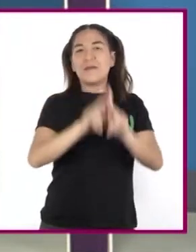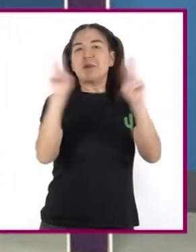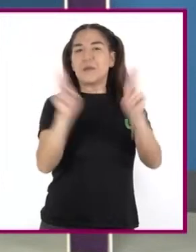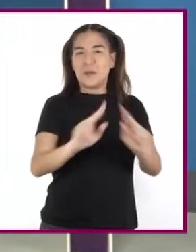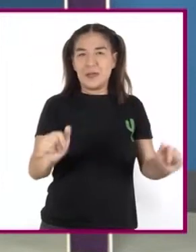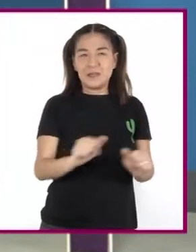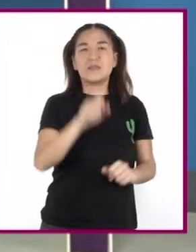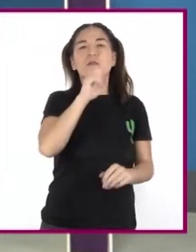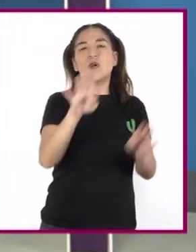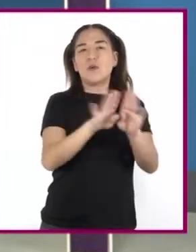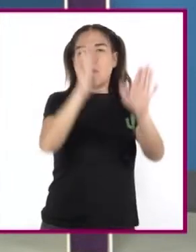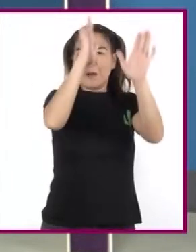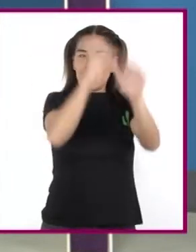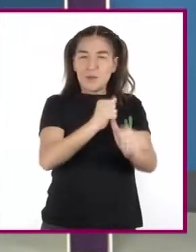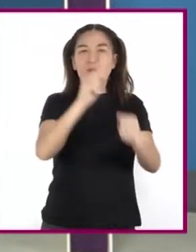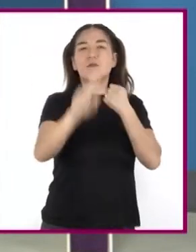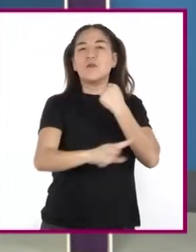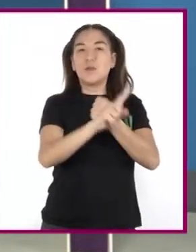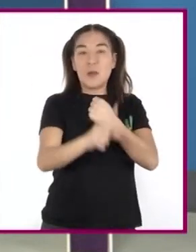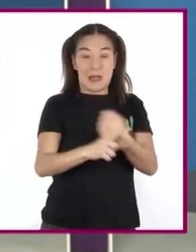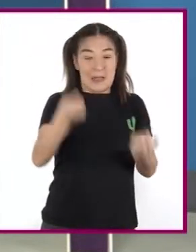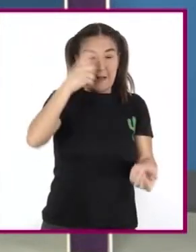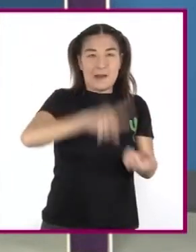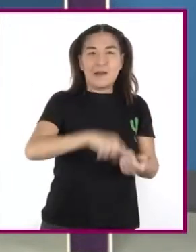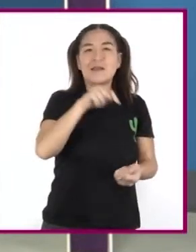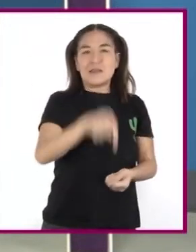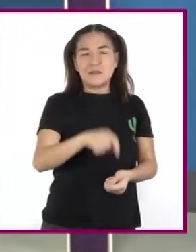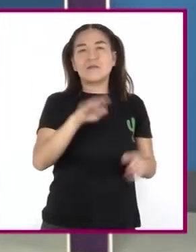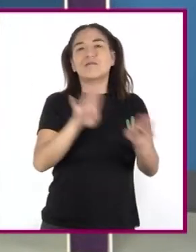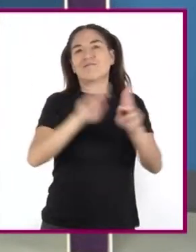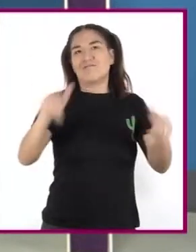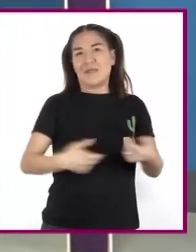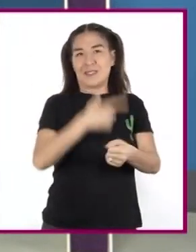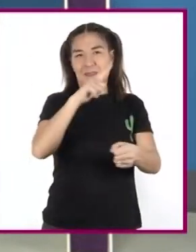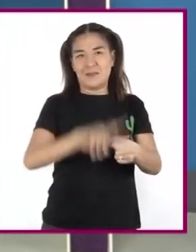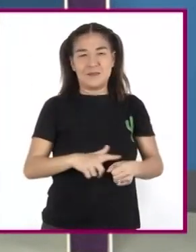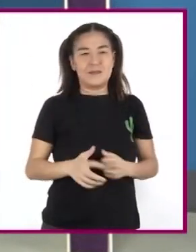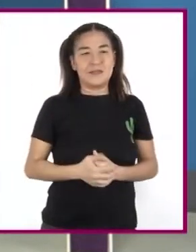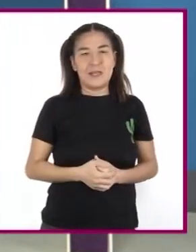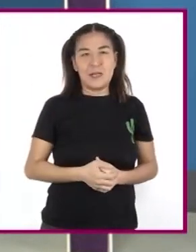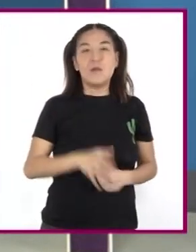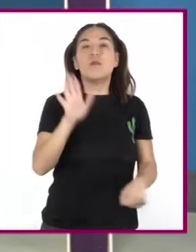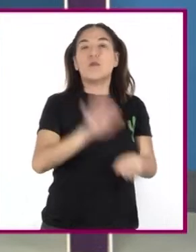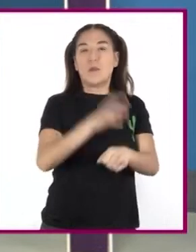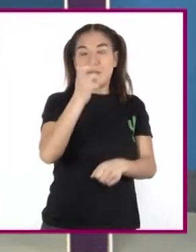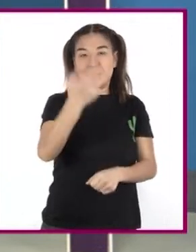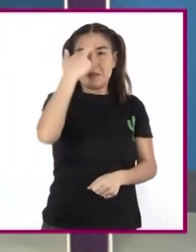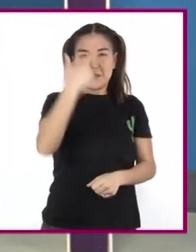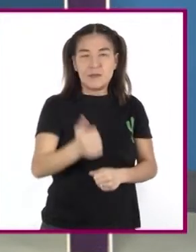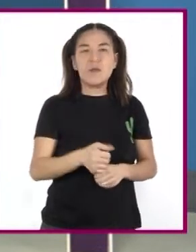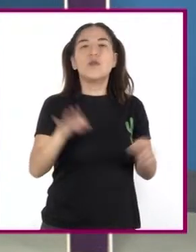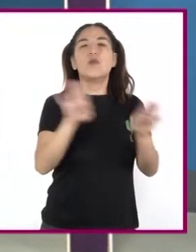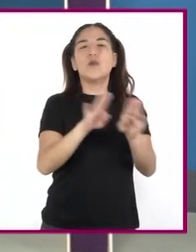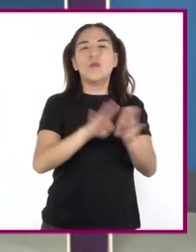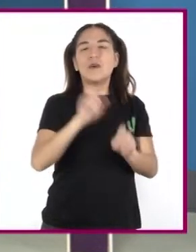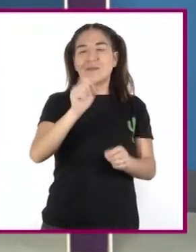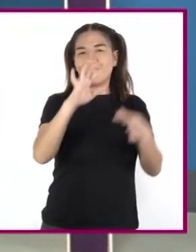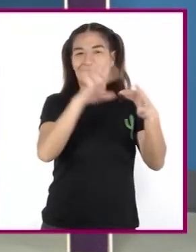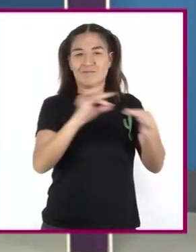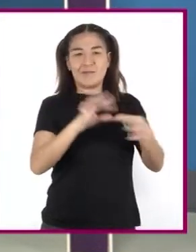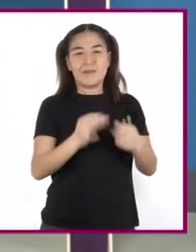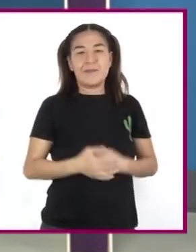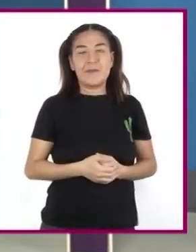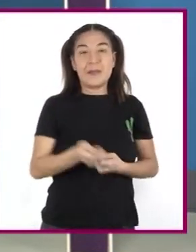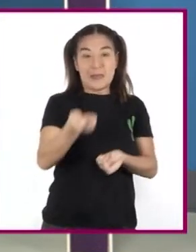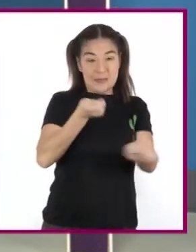Y la negociación De conflictos Internos De una nación Por eso Se afirma Que la mediación